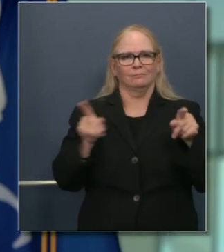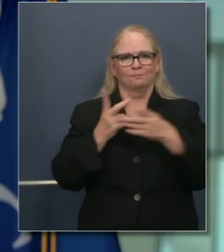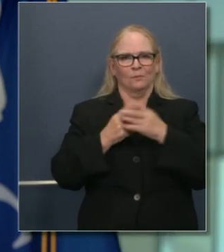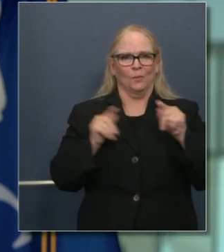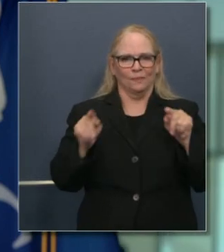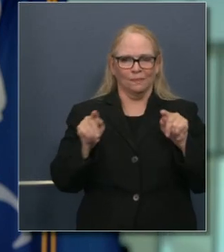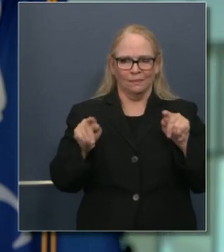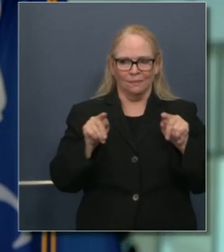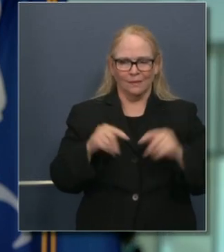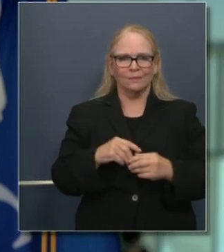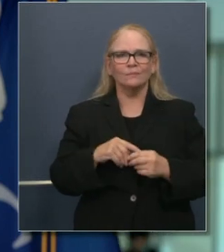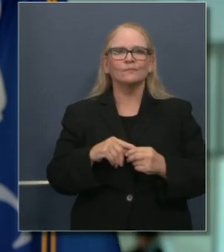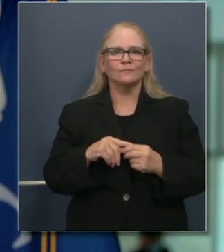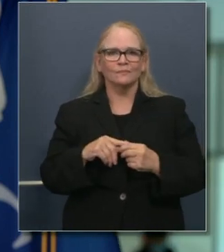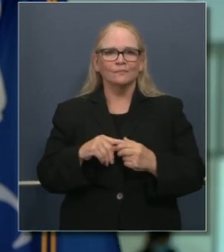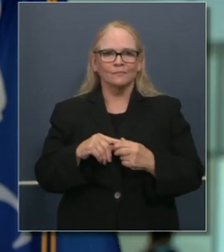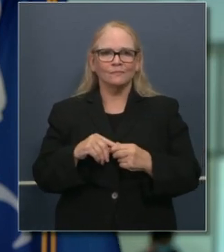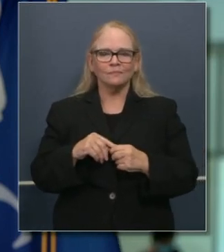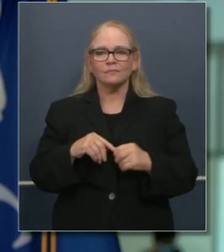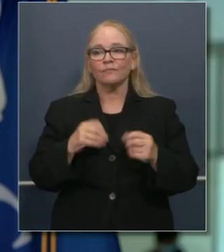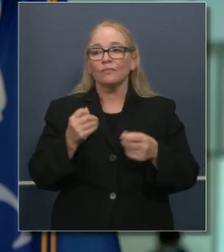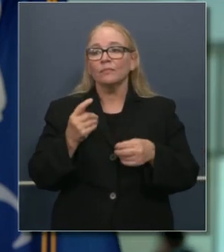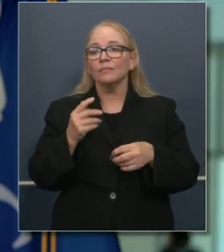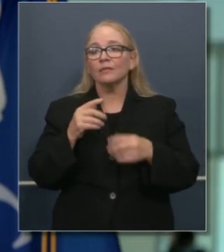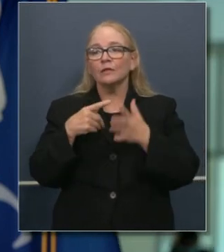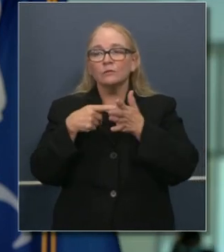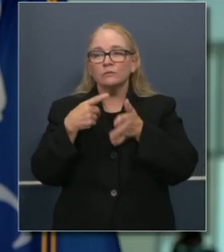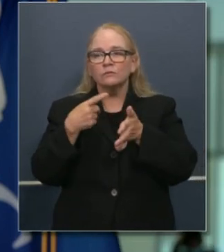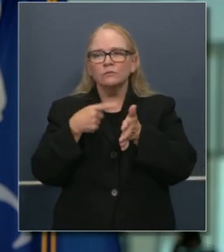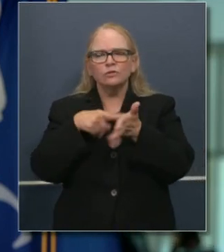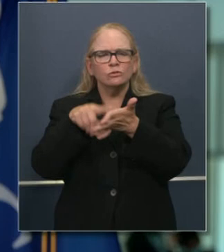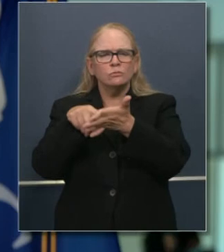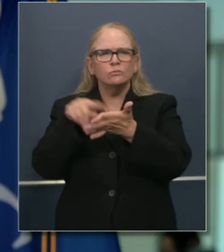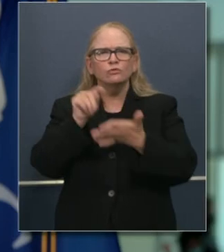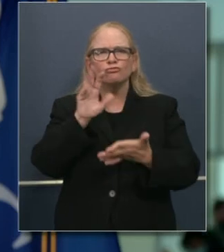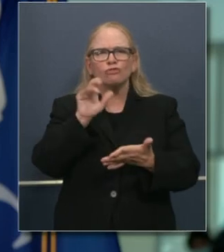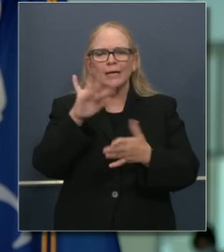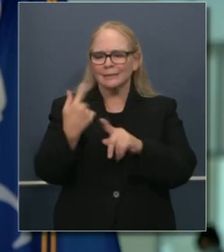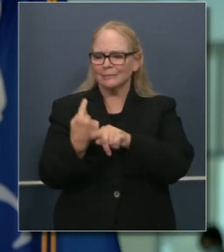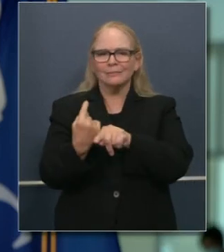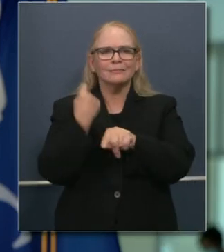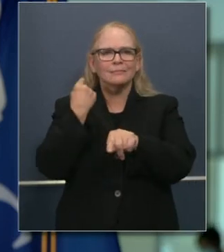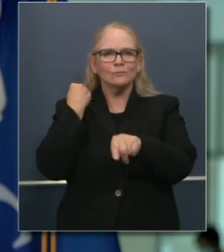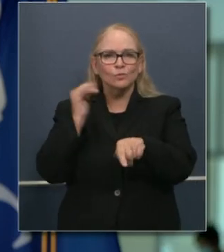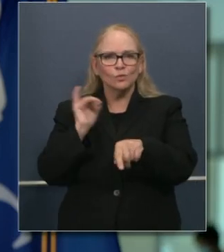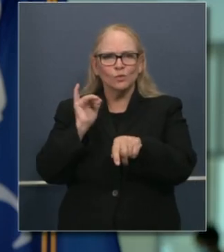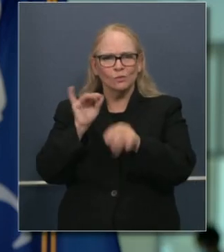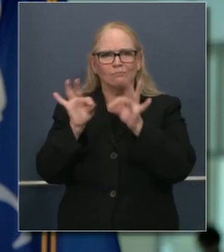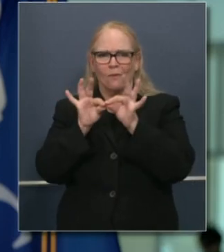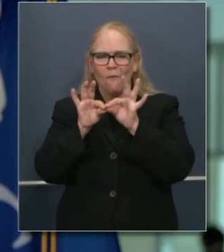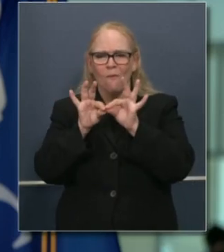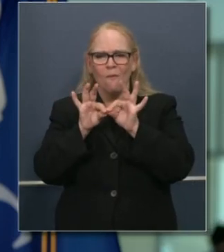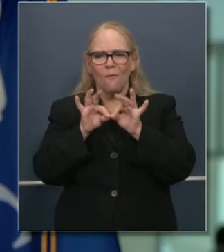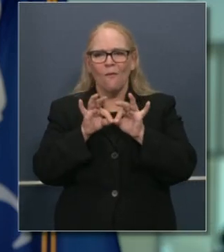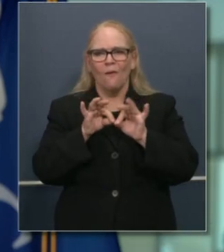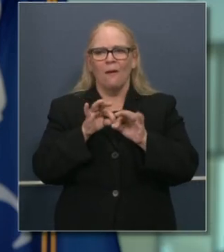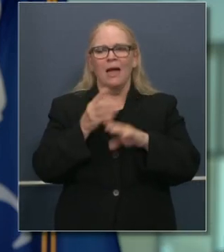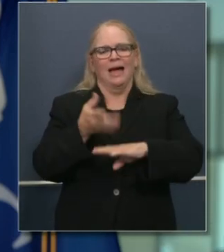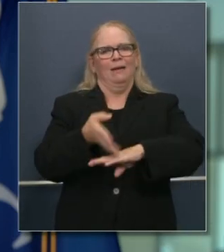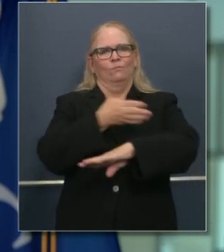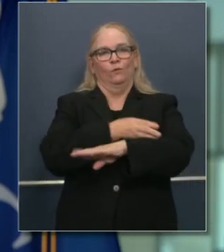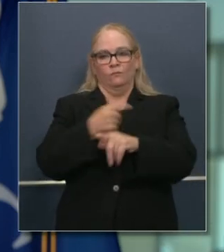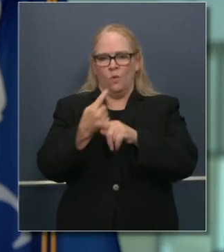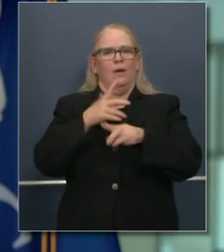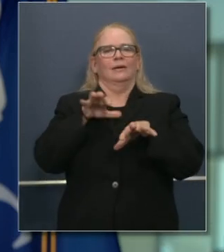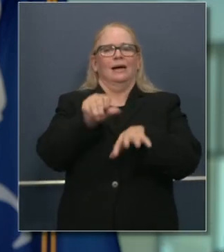Esto, mientras que vemos más y más pruebas y más rastreo de la transmisión en el estado, esperamos no